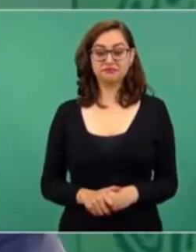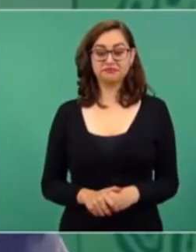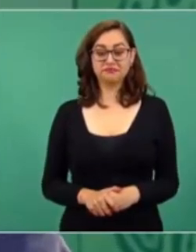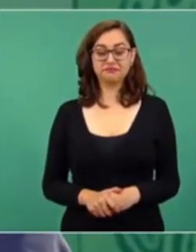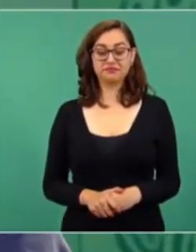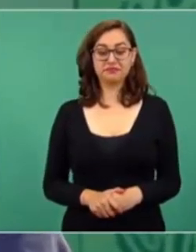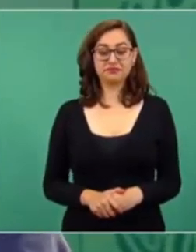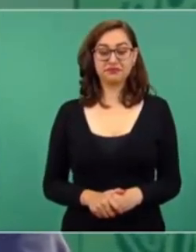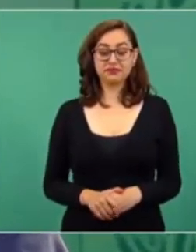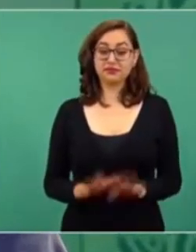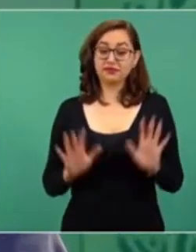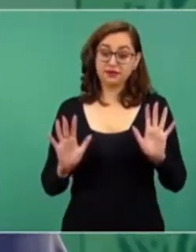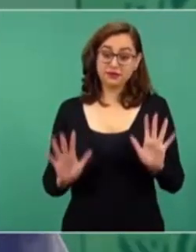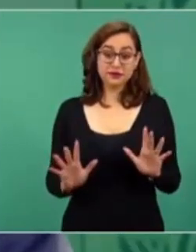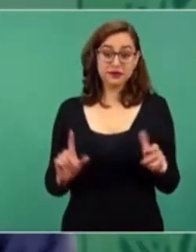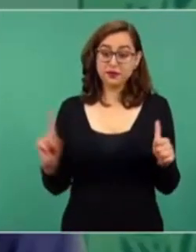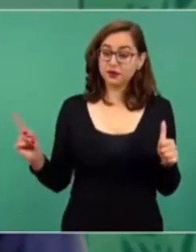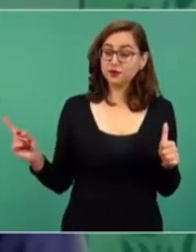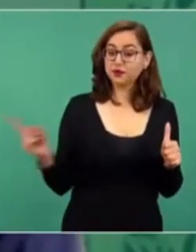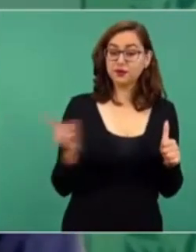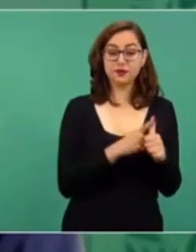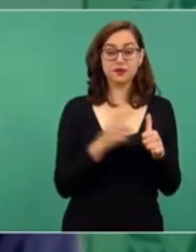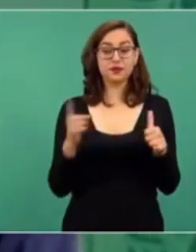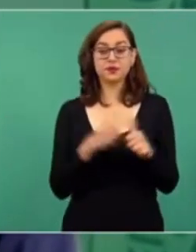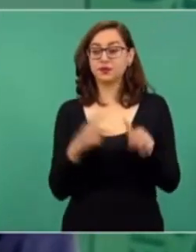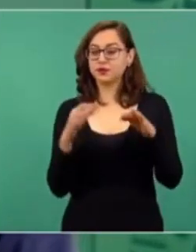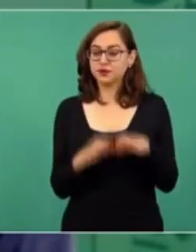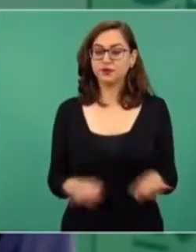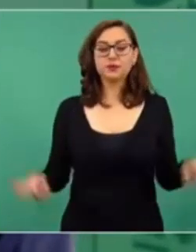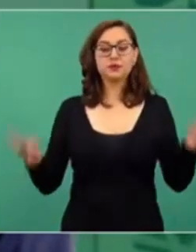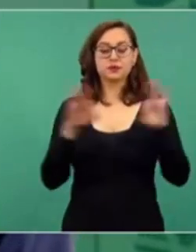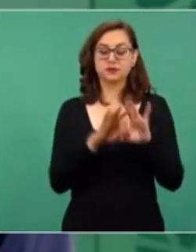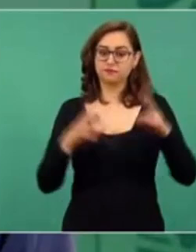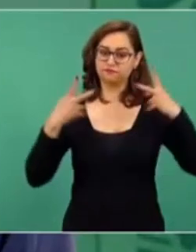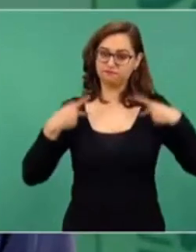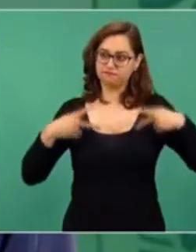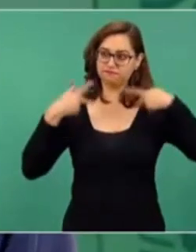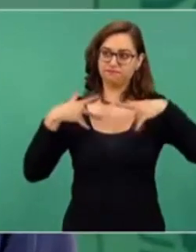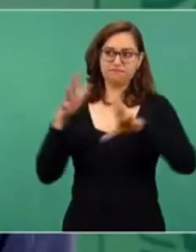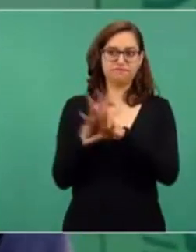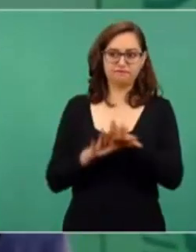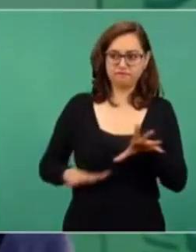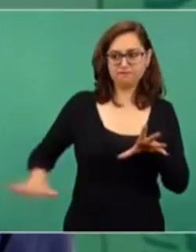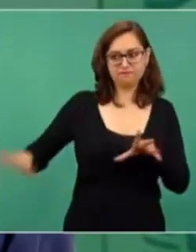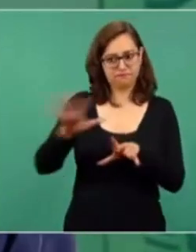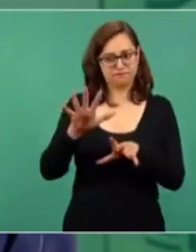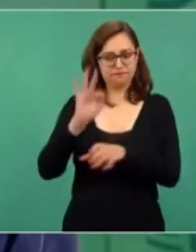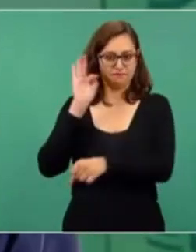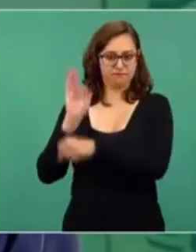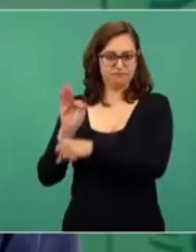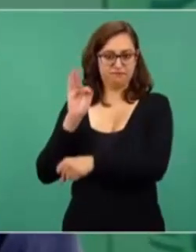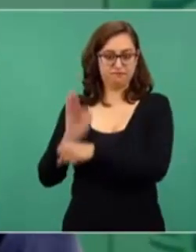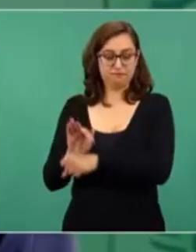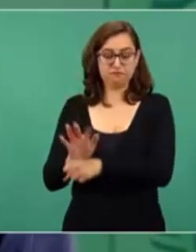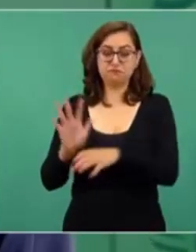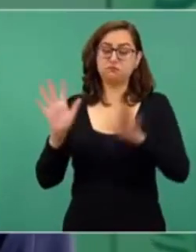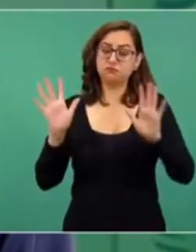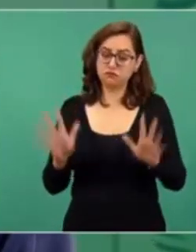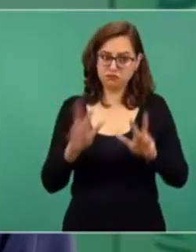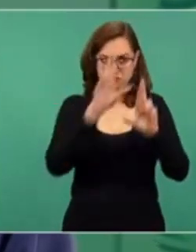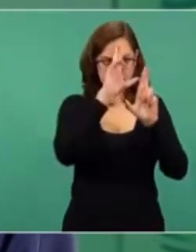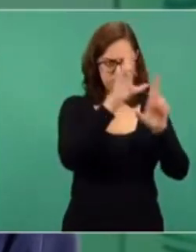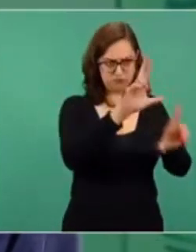prevalezca siempre el interés general y ser respetuosos de todos,